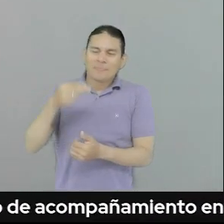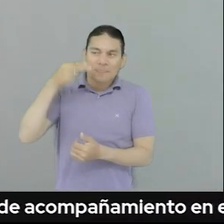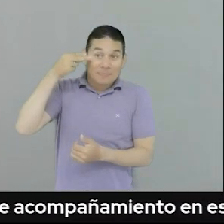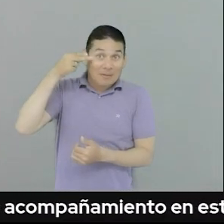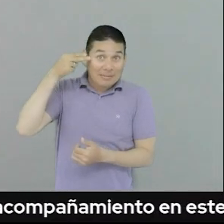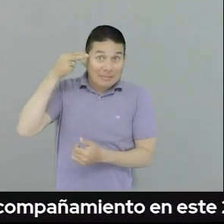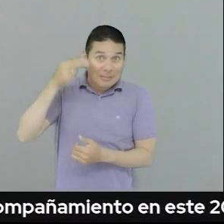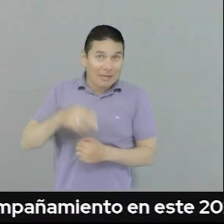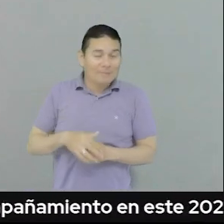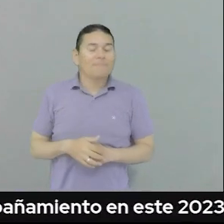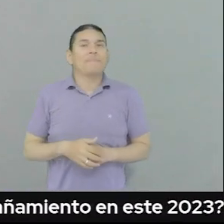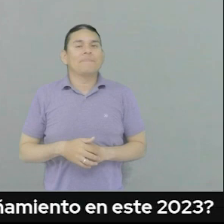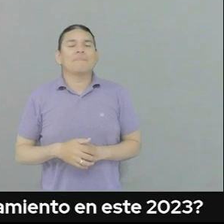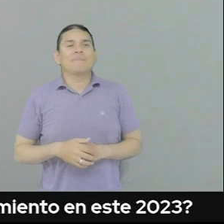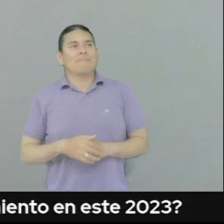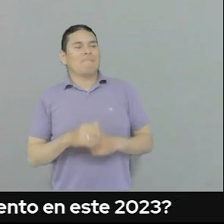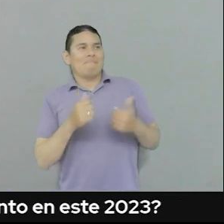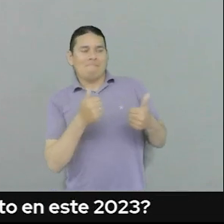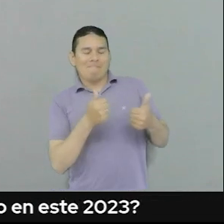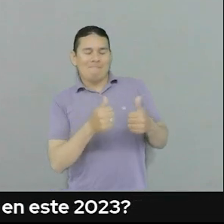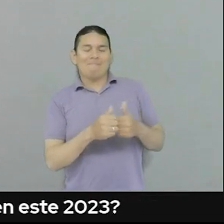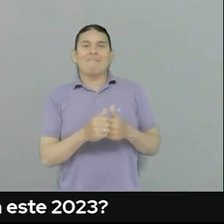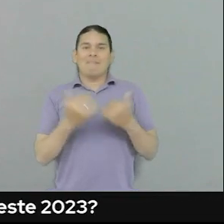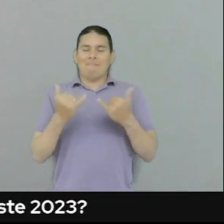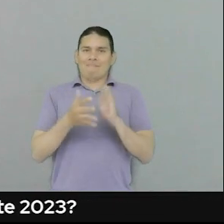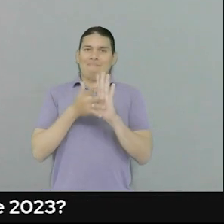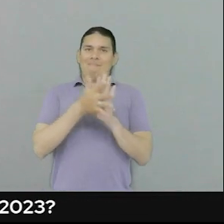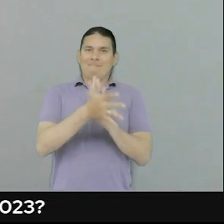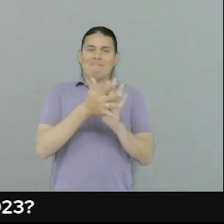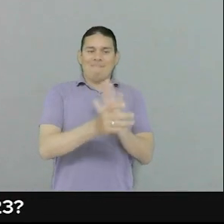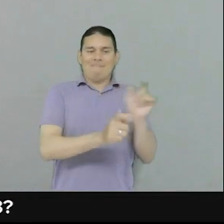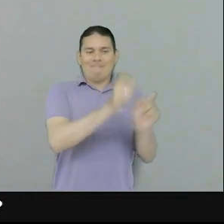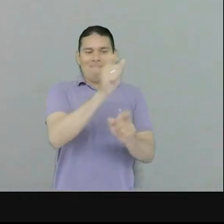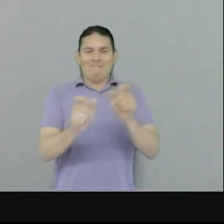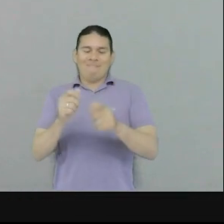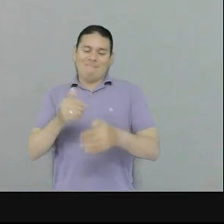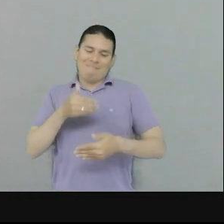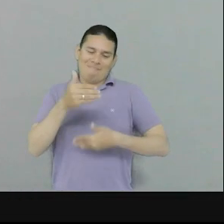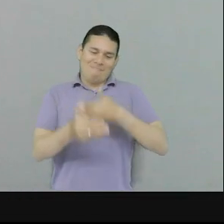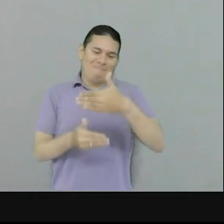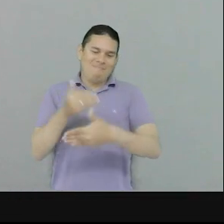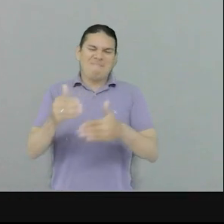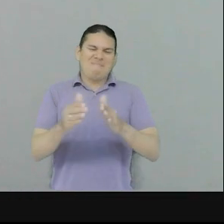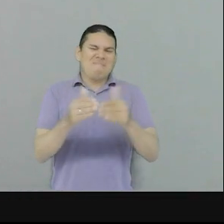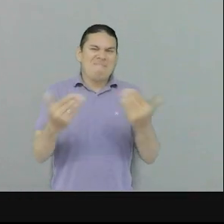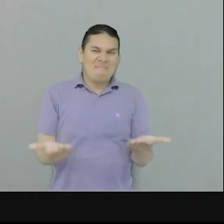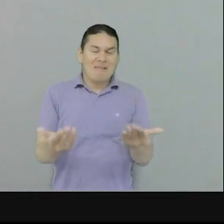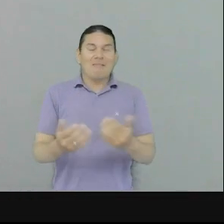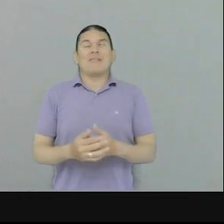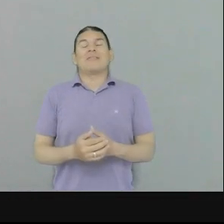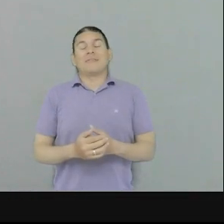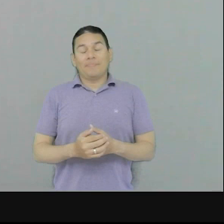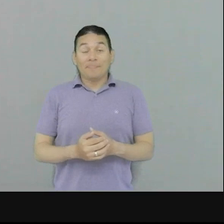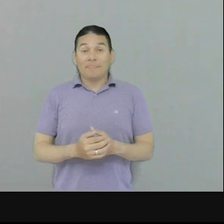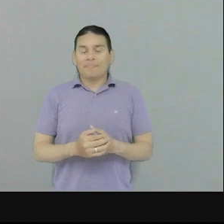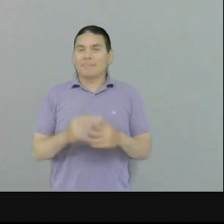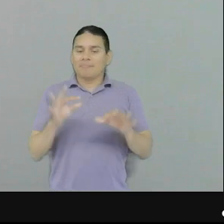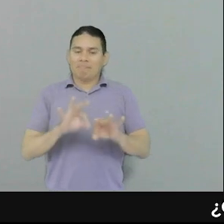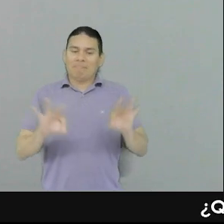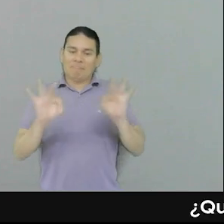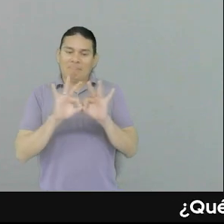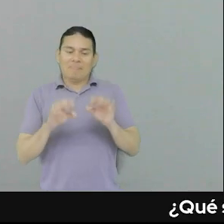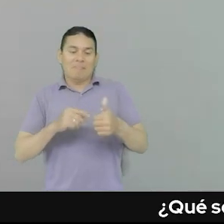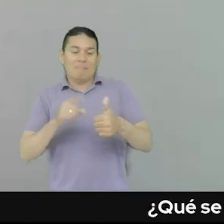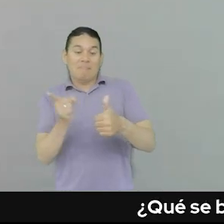Bueno Andrés, pues para poder contarles a nuestra audiencia cómo se hace este proceso es importante en primer lugar